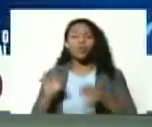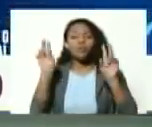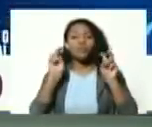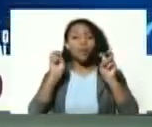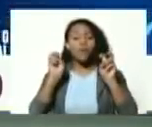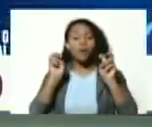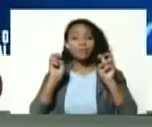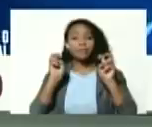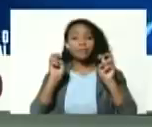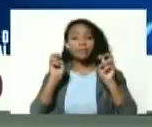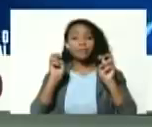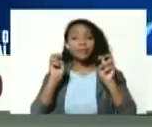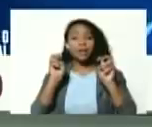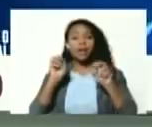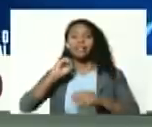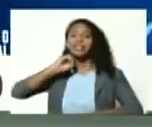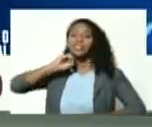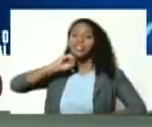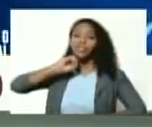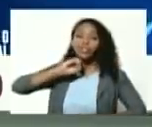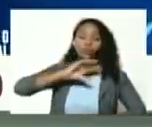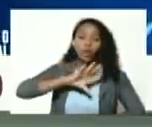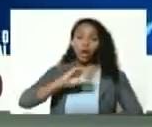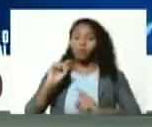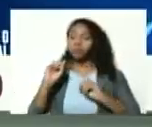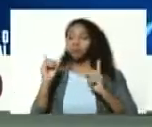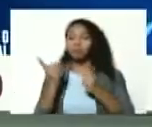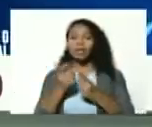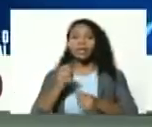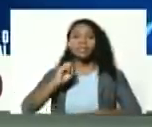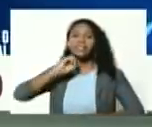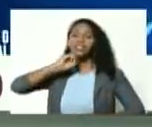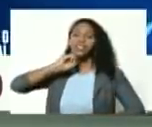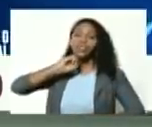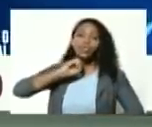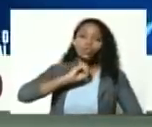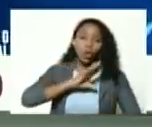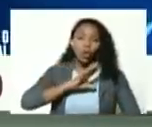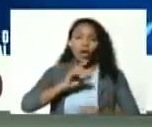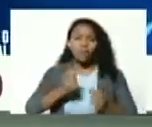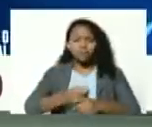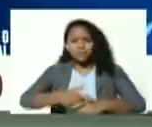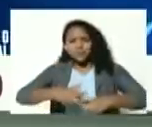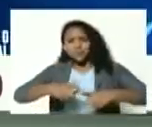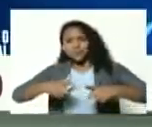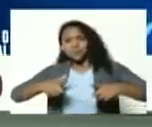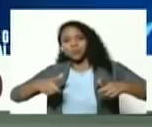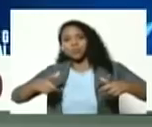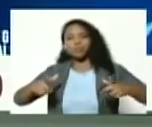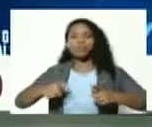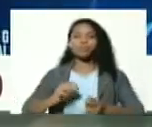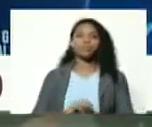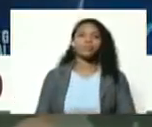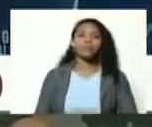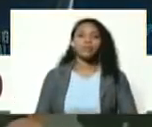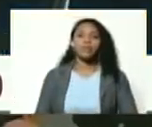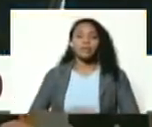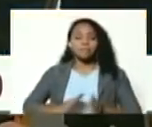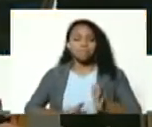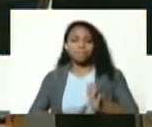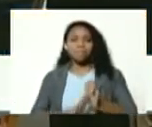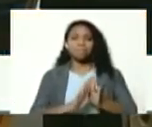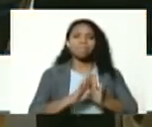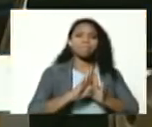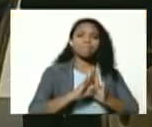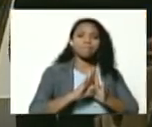estirografía la nueva historia emancipadora insurgente